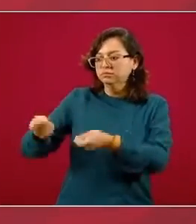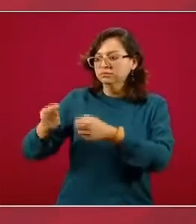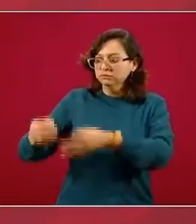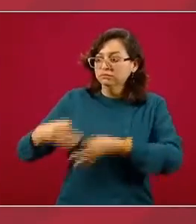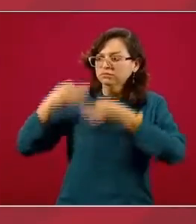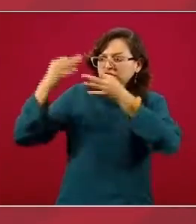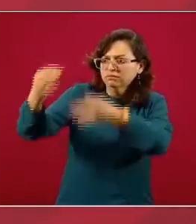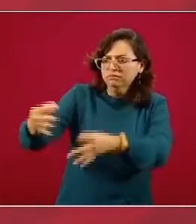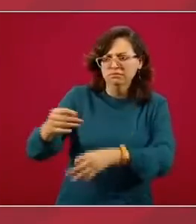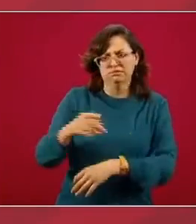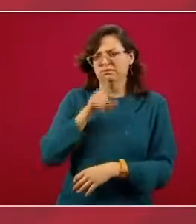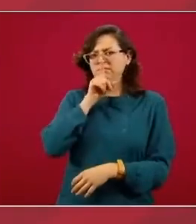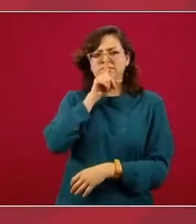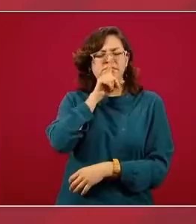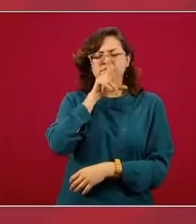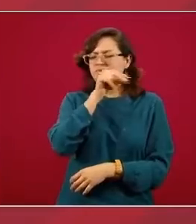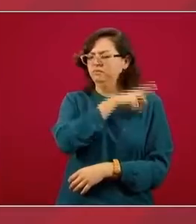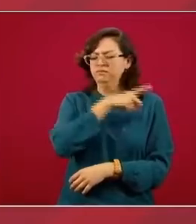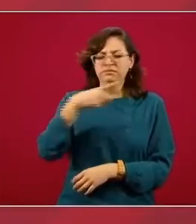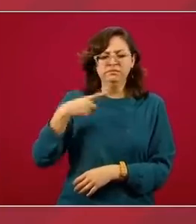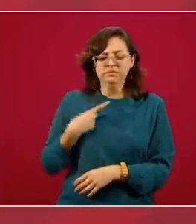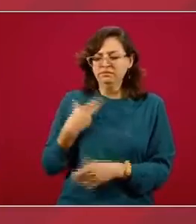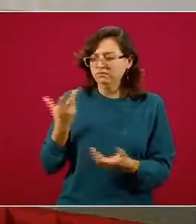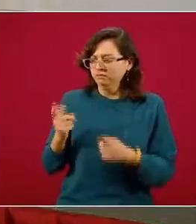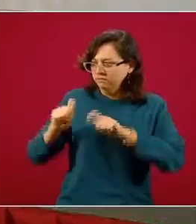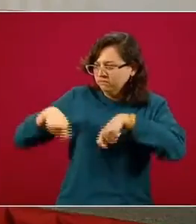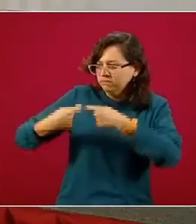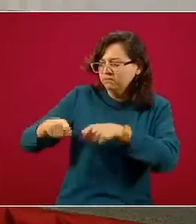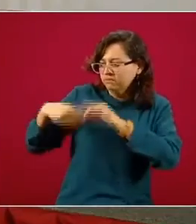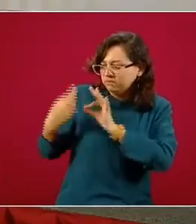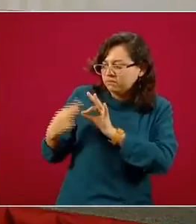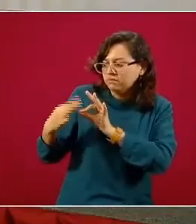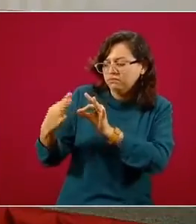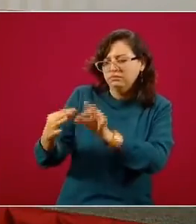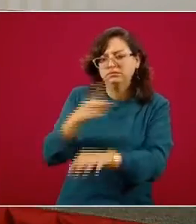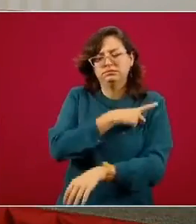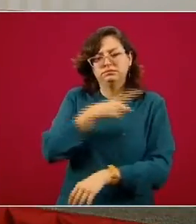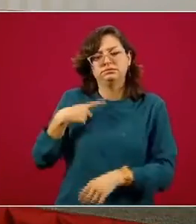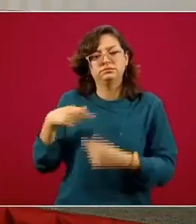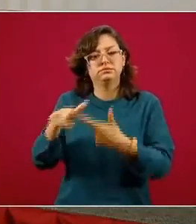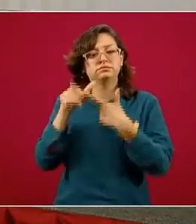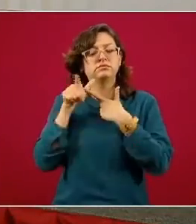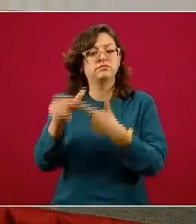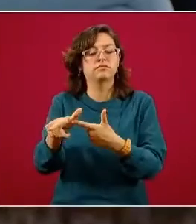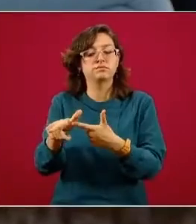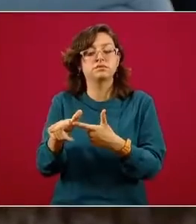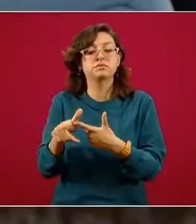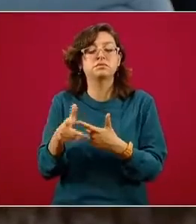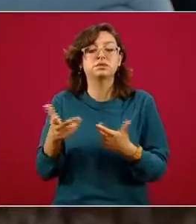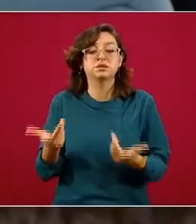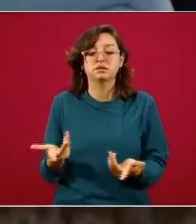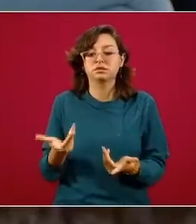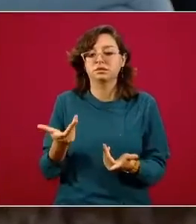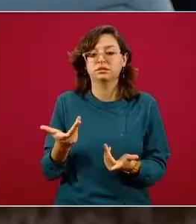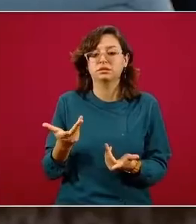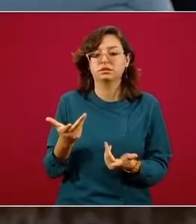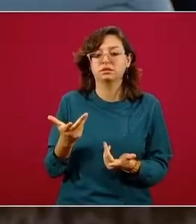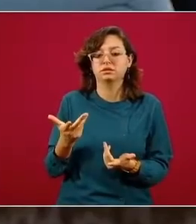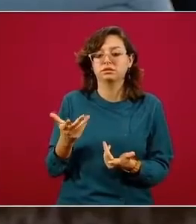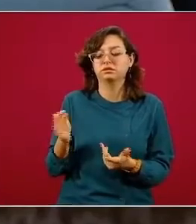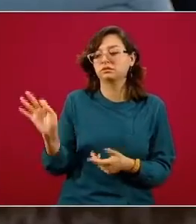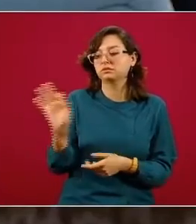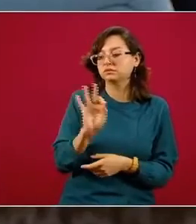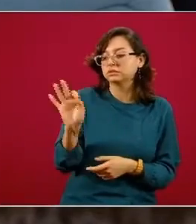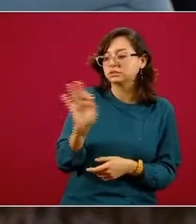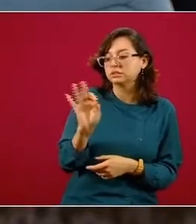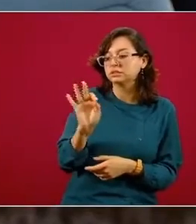afectada, derivado del COVID. Es decir, aquí no es por COVID, excepto en algunos casos en donde